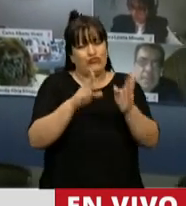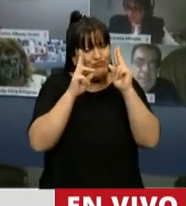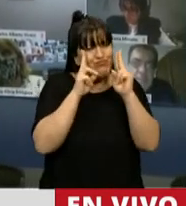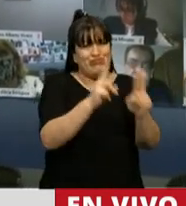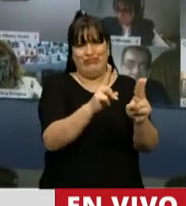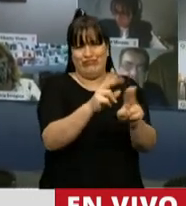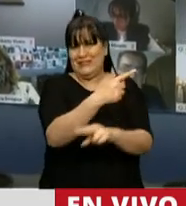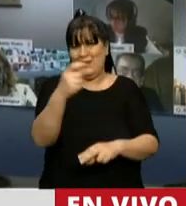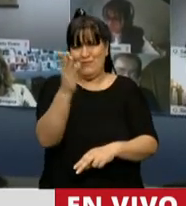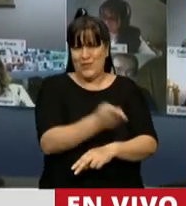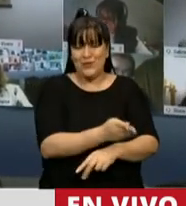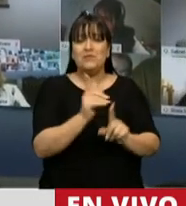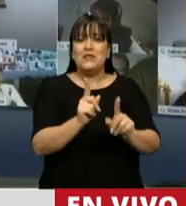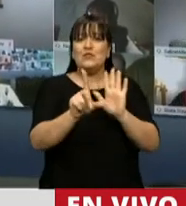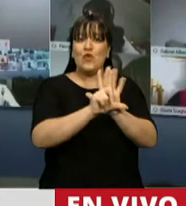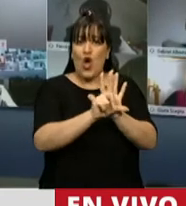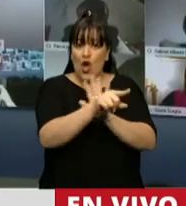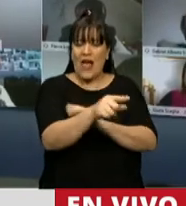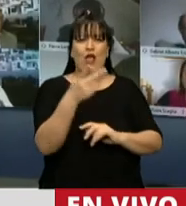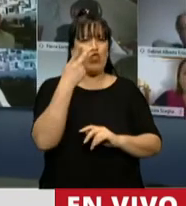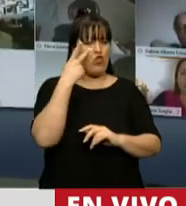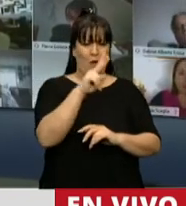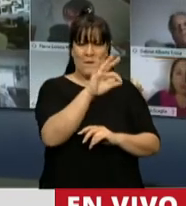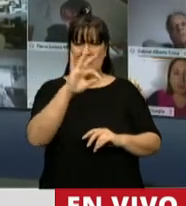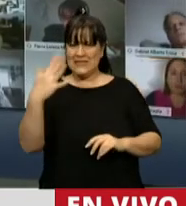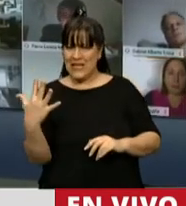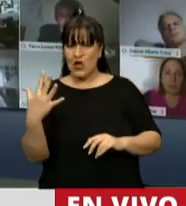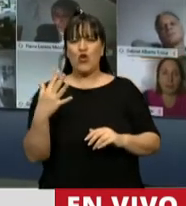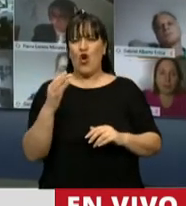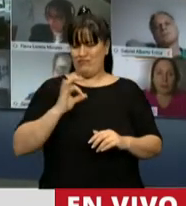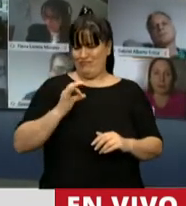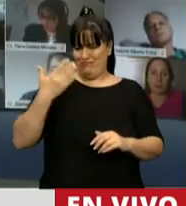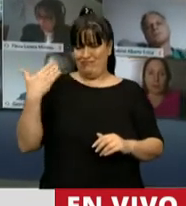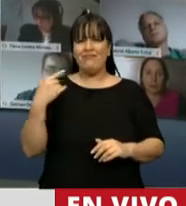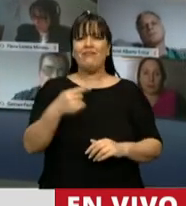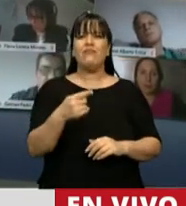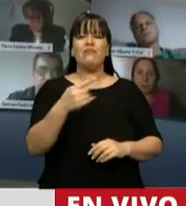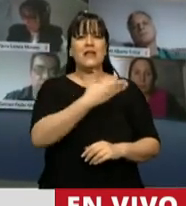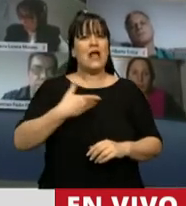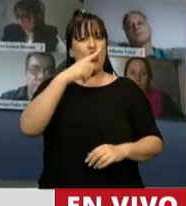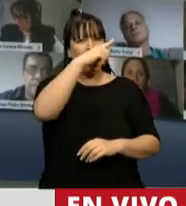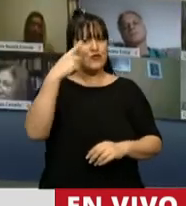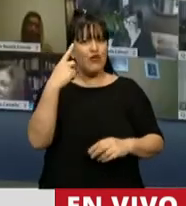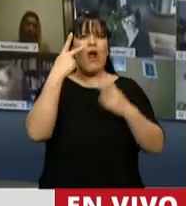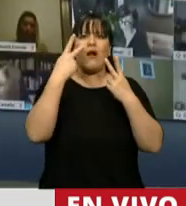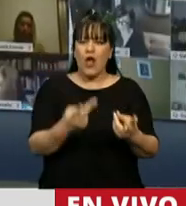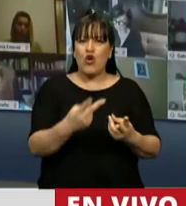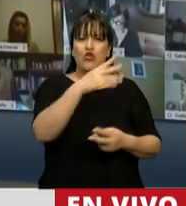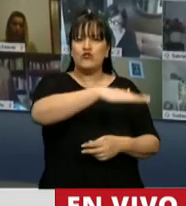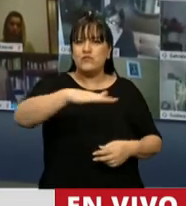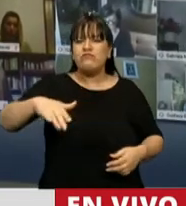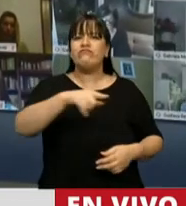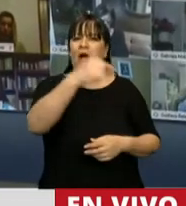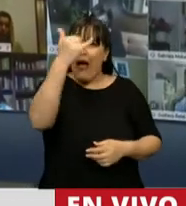que desde 2005, muy recientemente en nuestra historia, el Estado Nacional reconoce a los niños